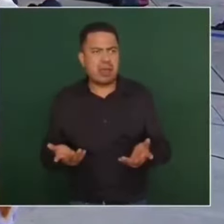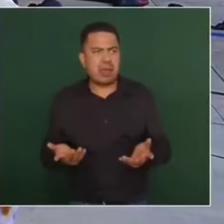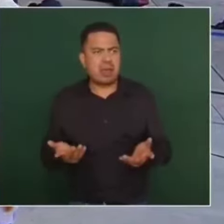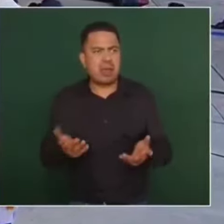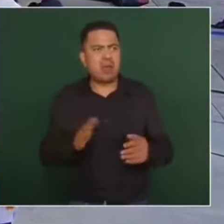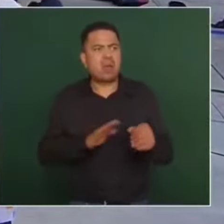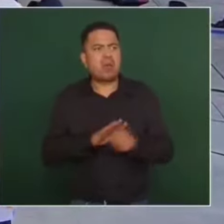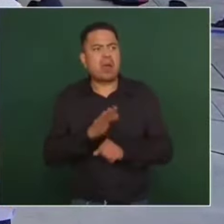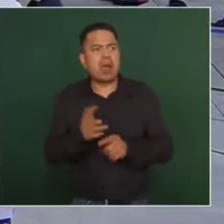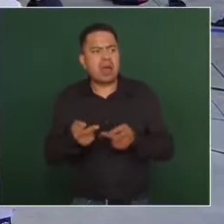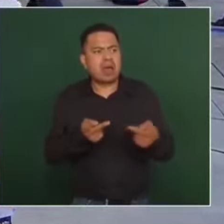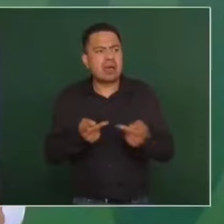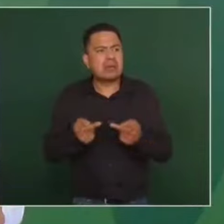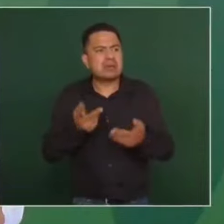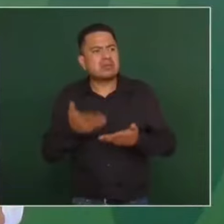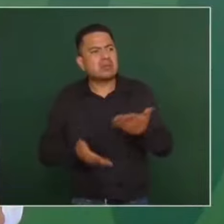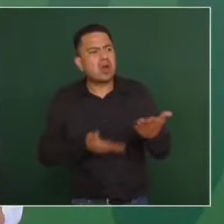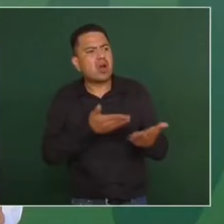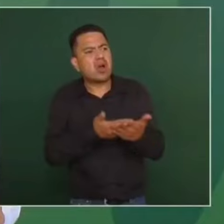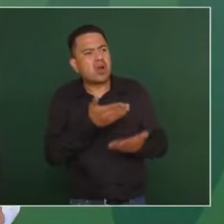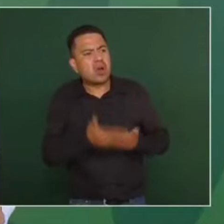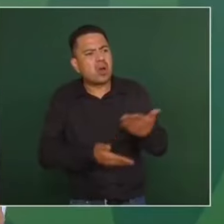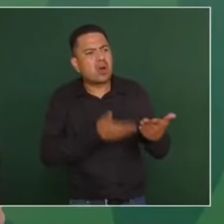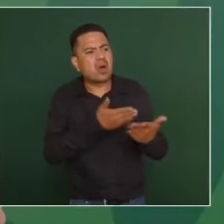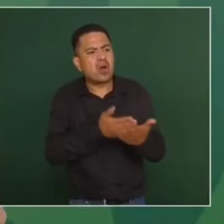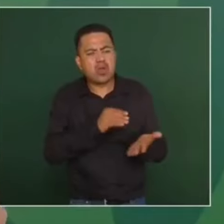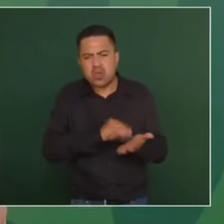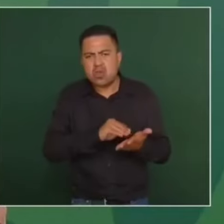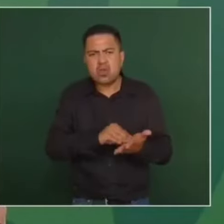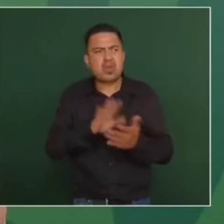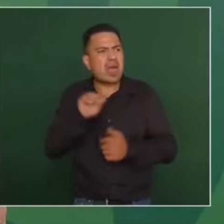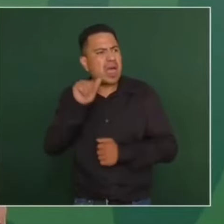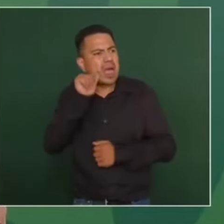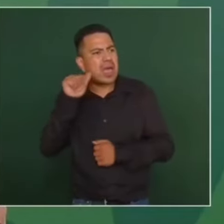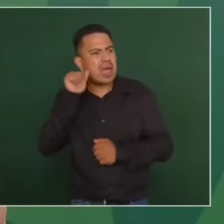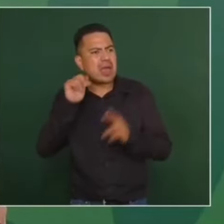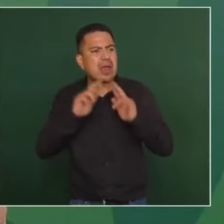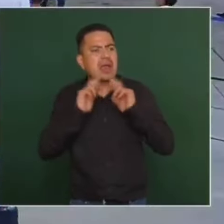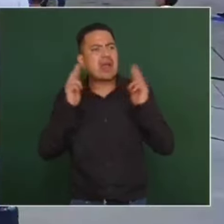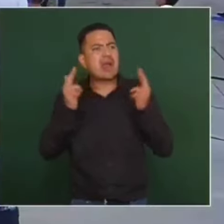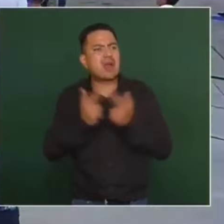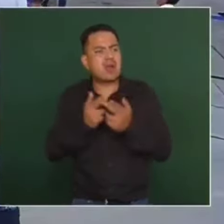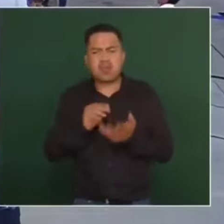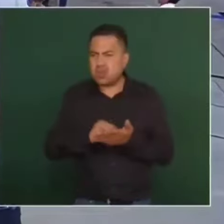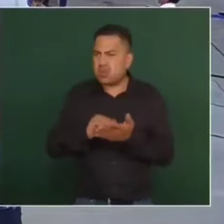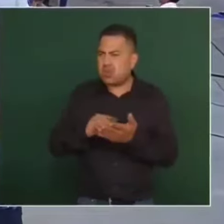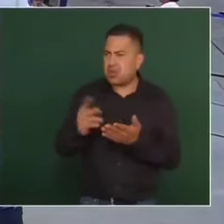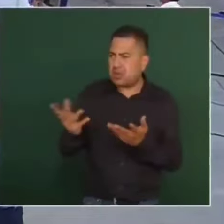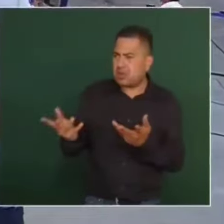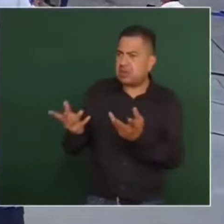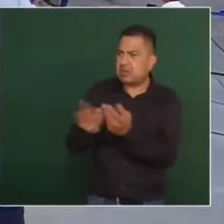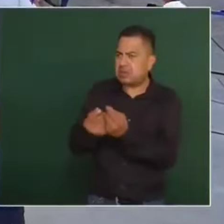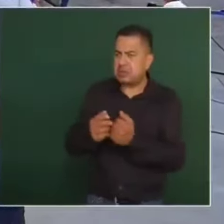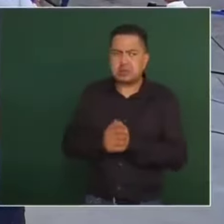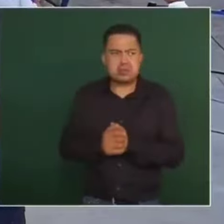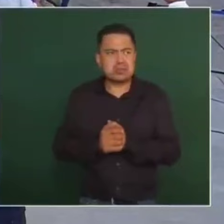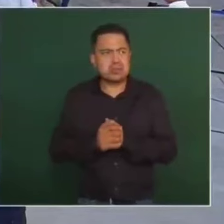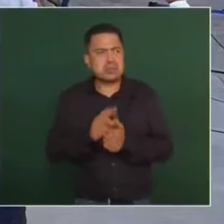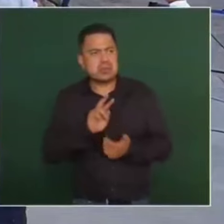qué planteamientos se les ha hecho. Todavía creo que ayer tuvieron una reunión, ¿no? Sí, sí, ayer se levantaron de la mesa.